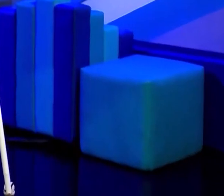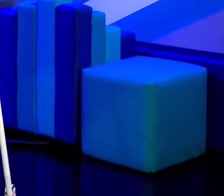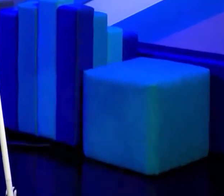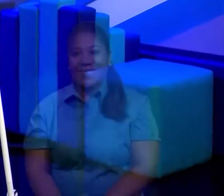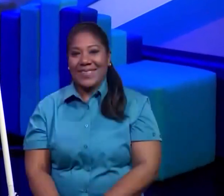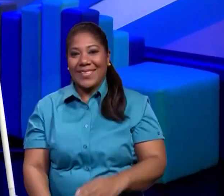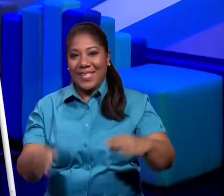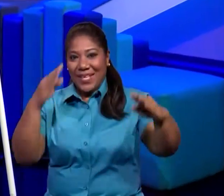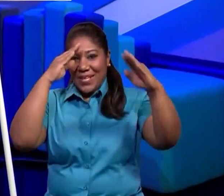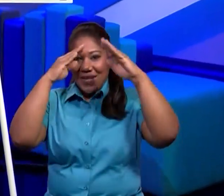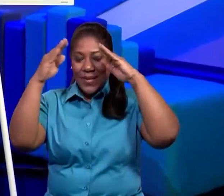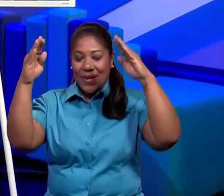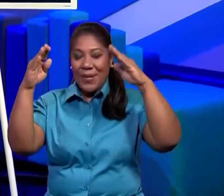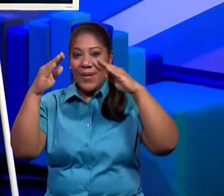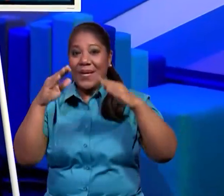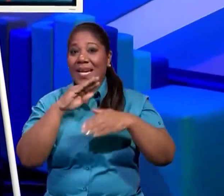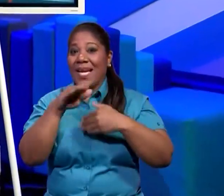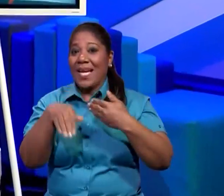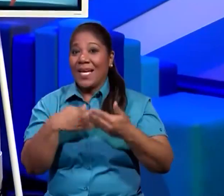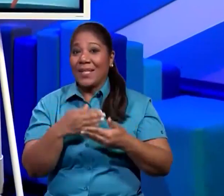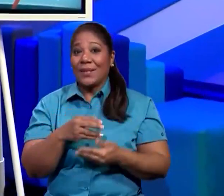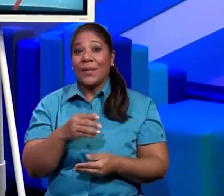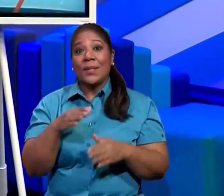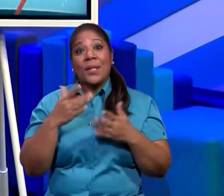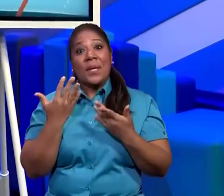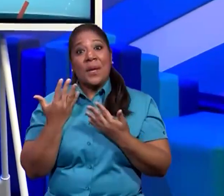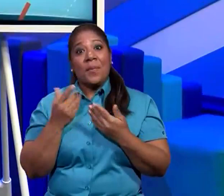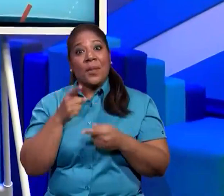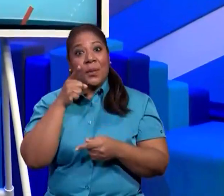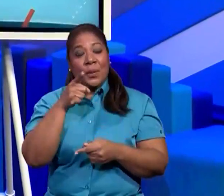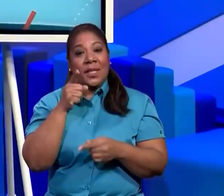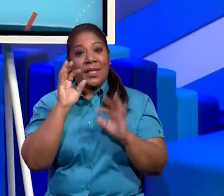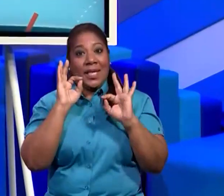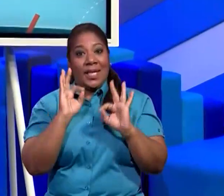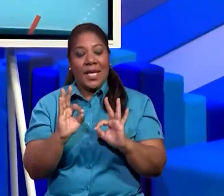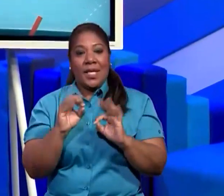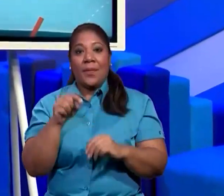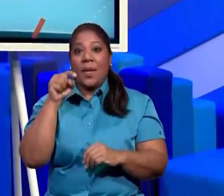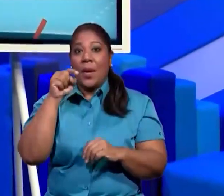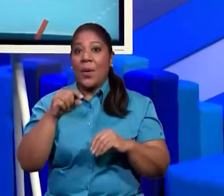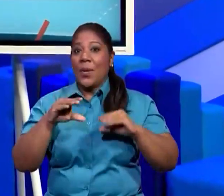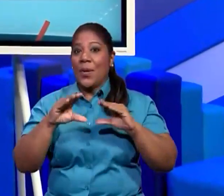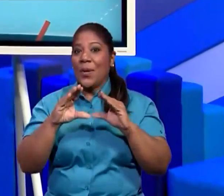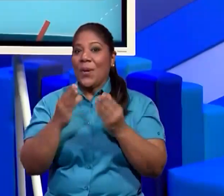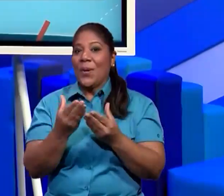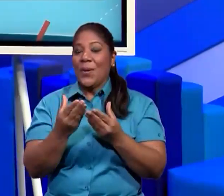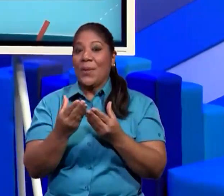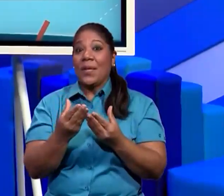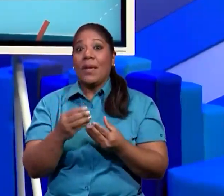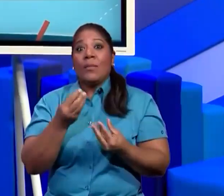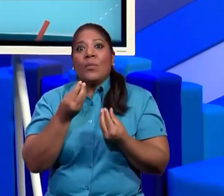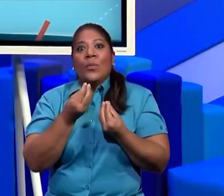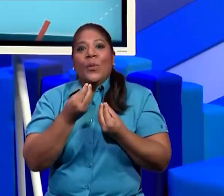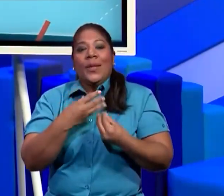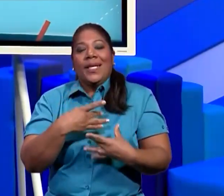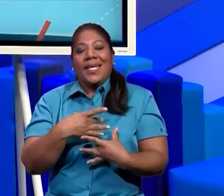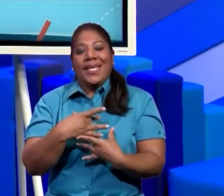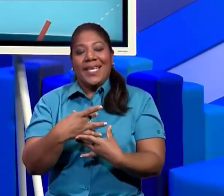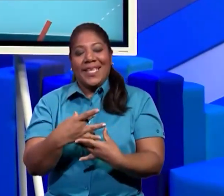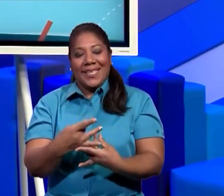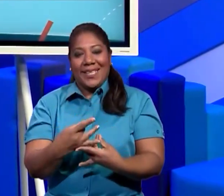Hola chicos, espero que se encuentren muy bien. Hoy vamos a dar una clase sumamente interesante